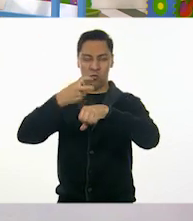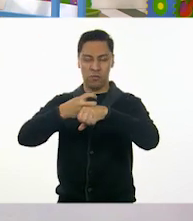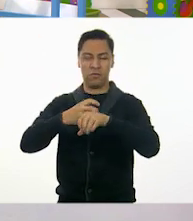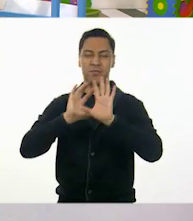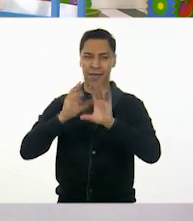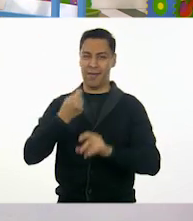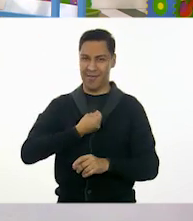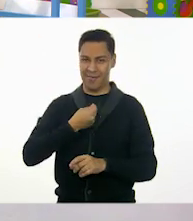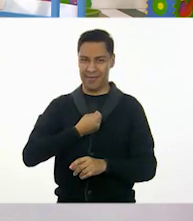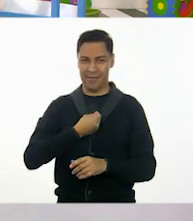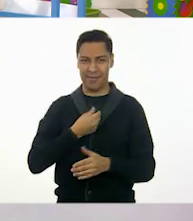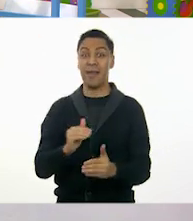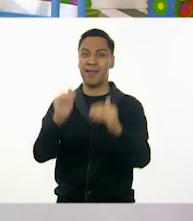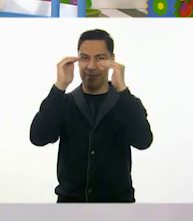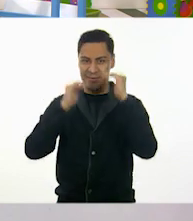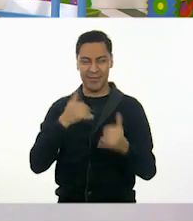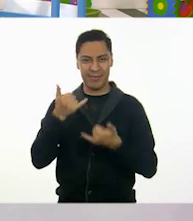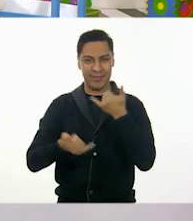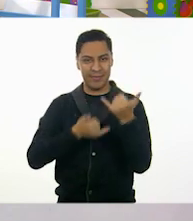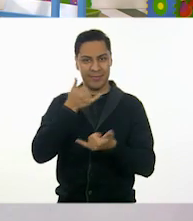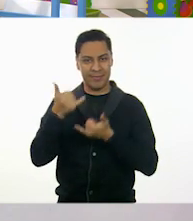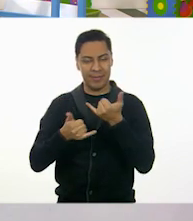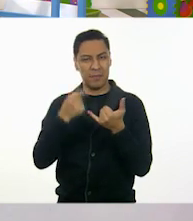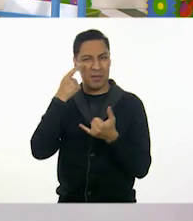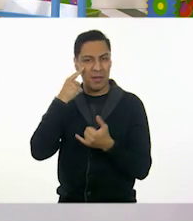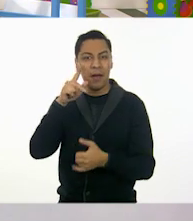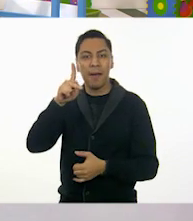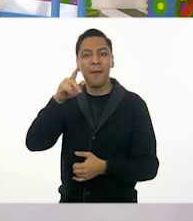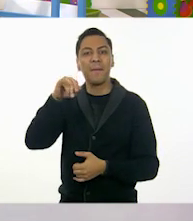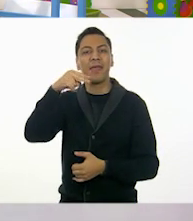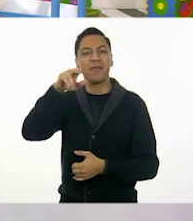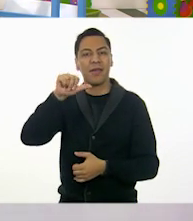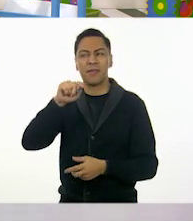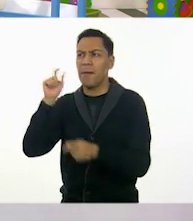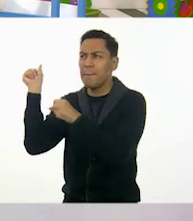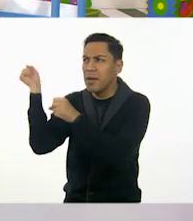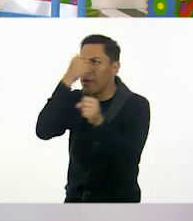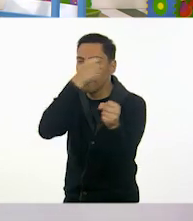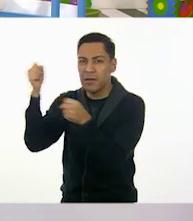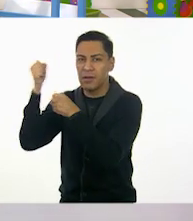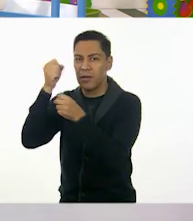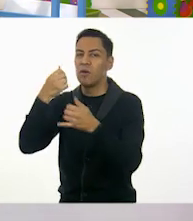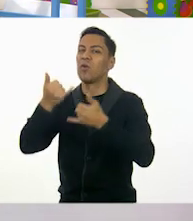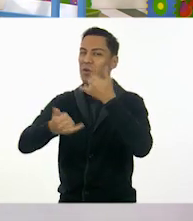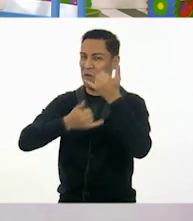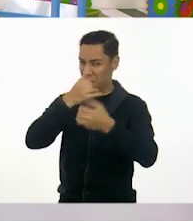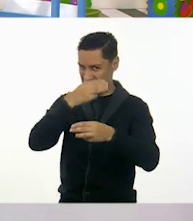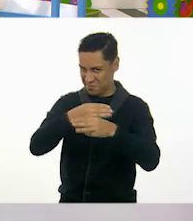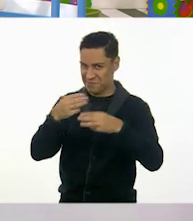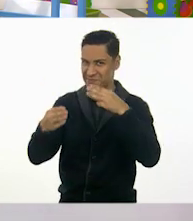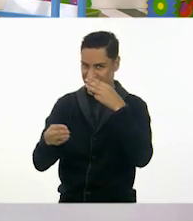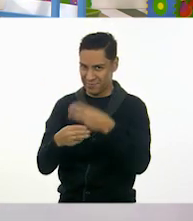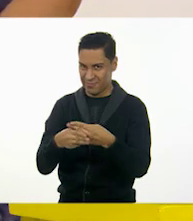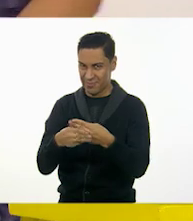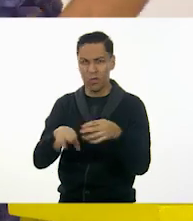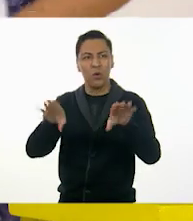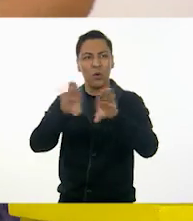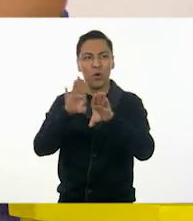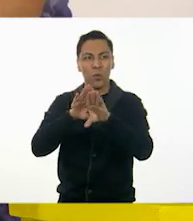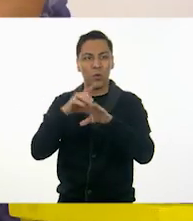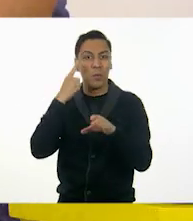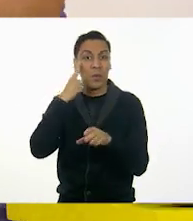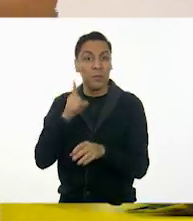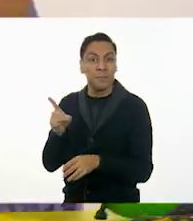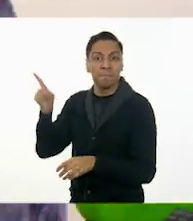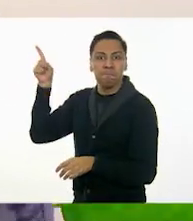vamos a jugar. La idea siempre que hagas una piñata es jugar con los materiales. Entonces, puede ser doble. Mira,